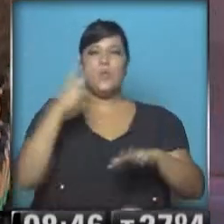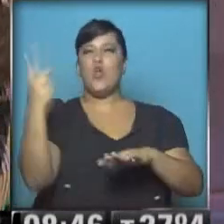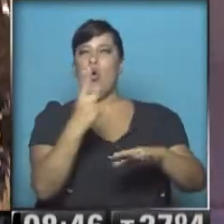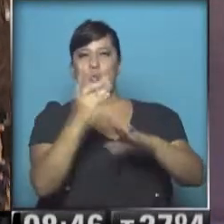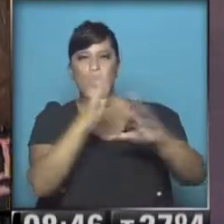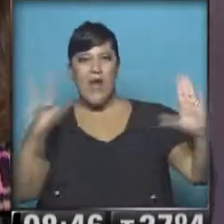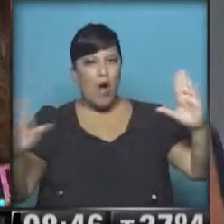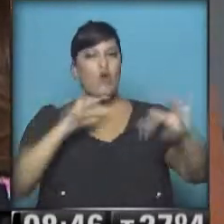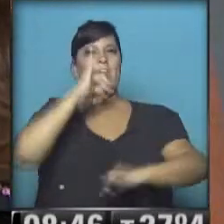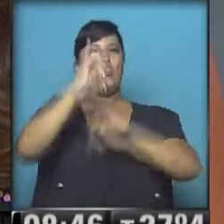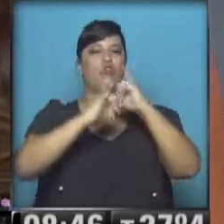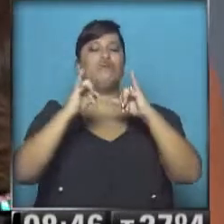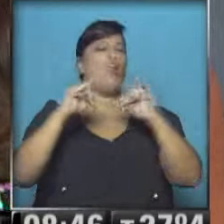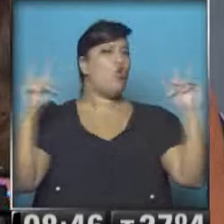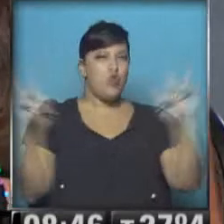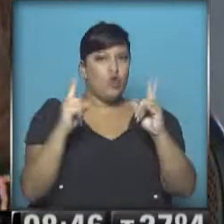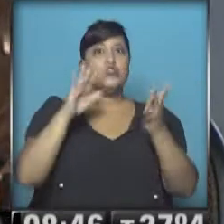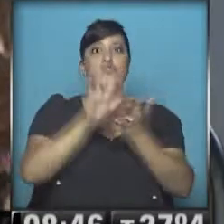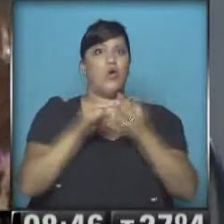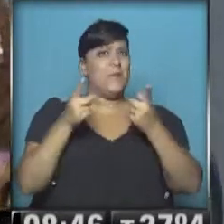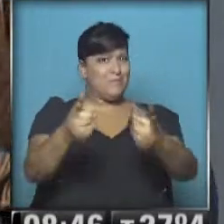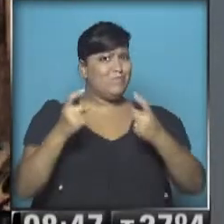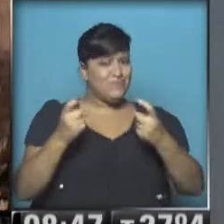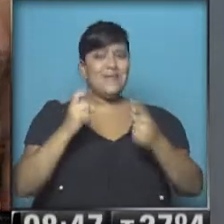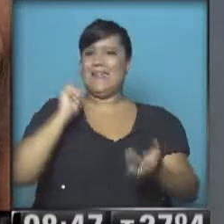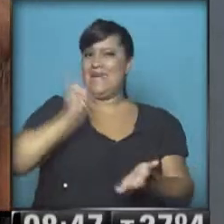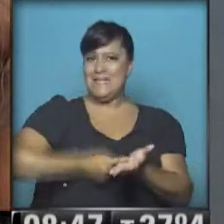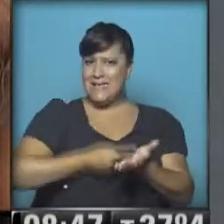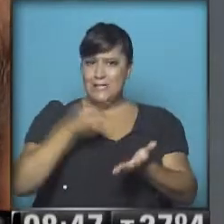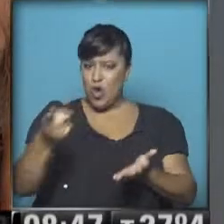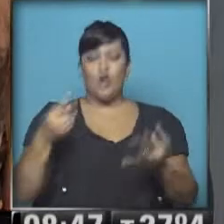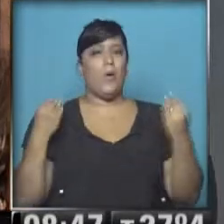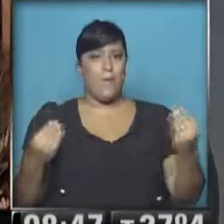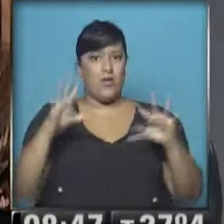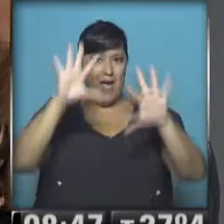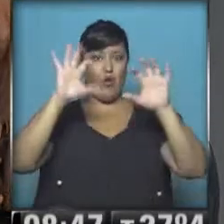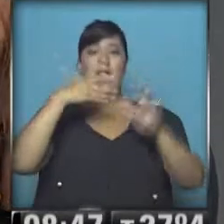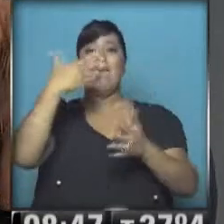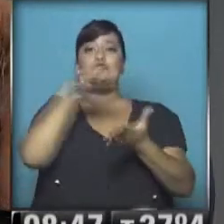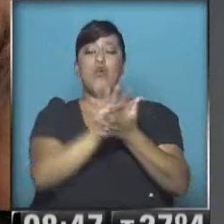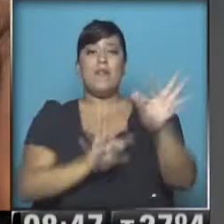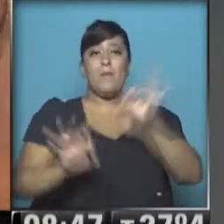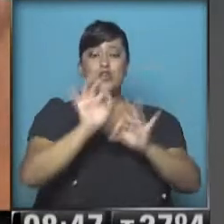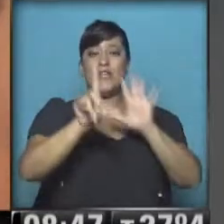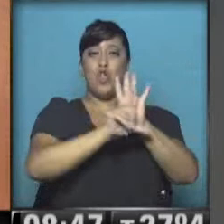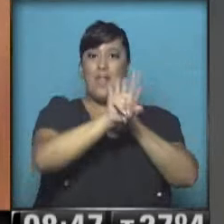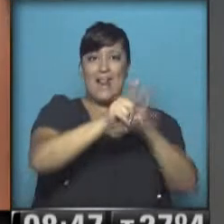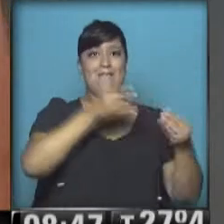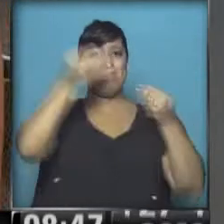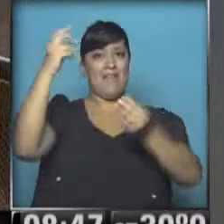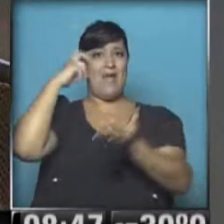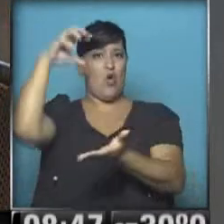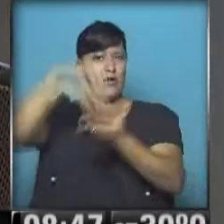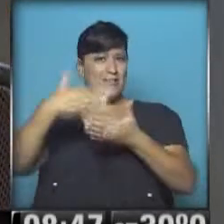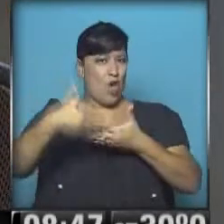hizo un repaso de la necesidad de la decisión que toma. Recordemos, habla de un proyecto de ley que va a remitir al Congreso en los